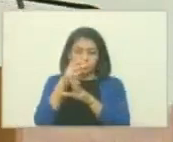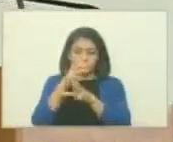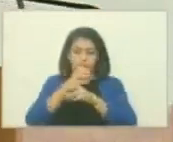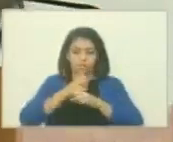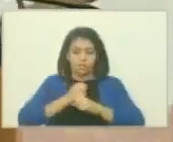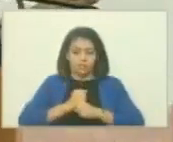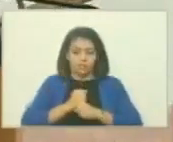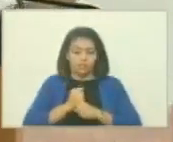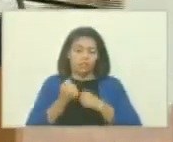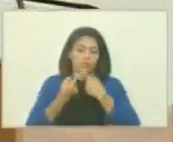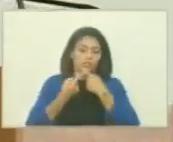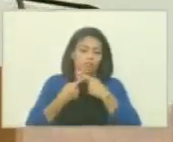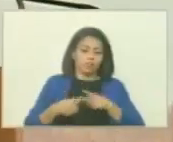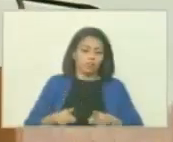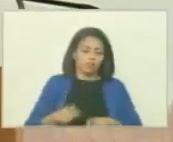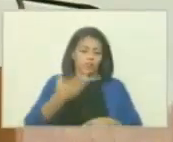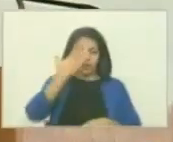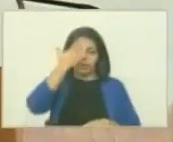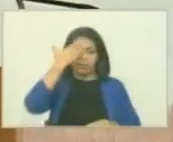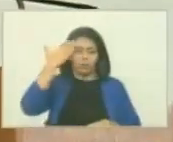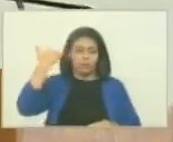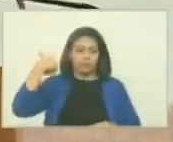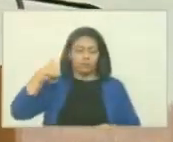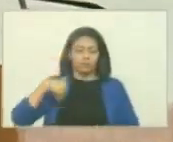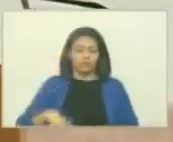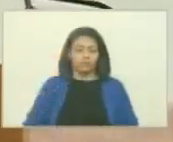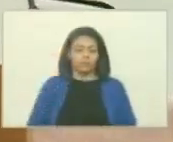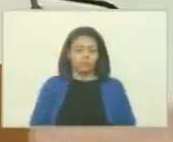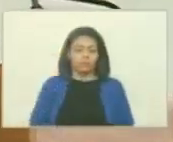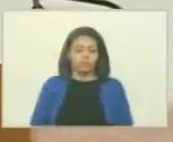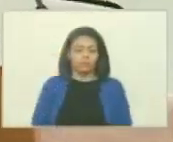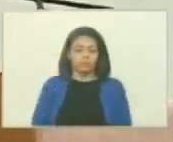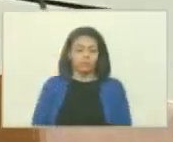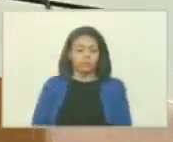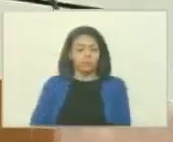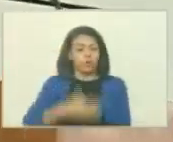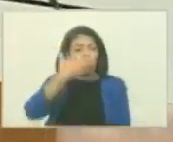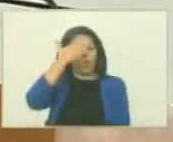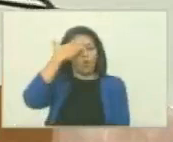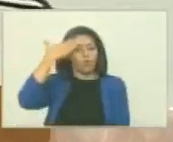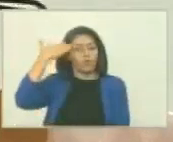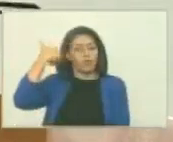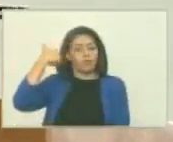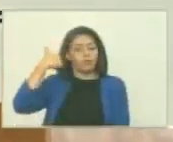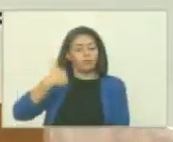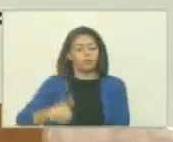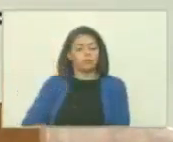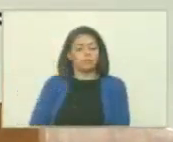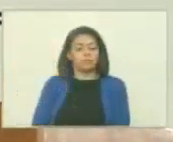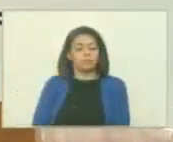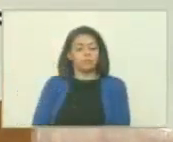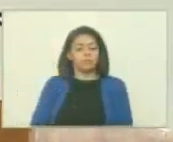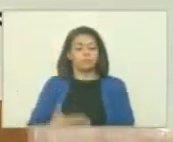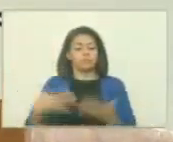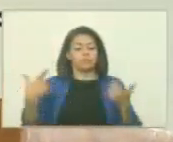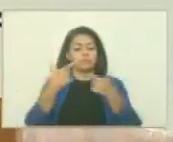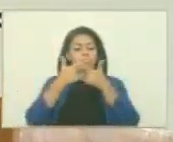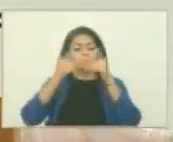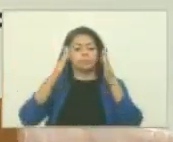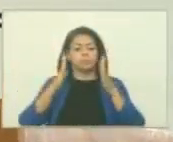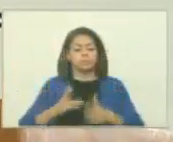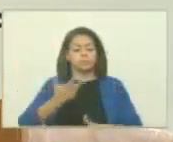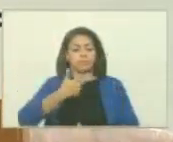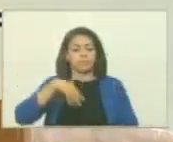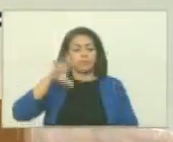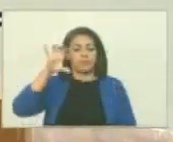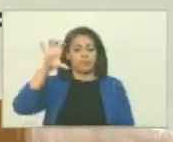otros al olvido no no olvidemos que los grandes libertadores de nuestra